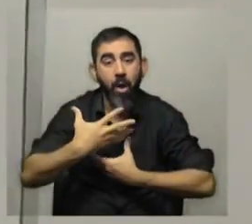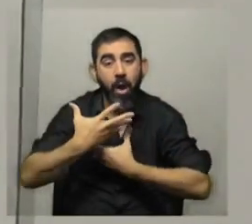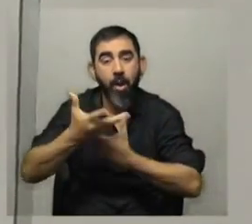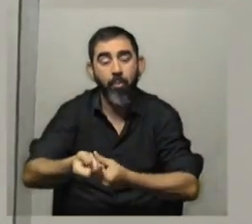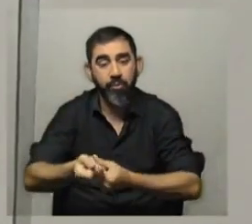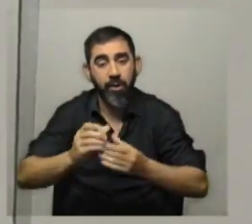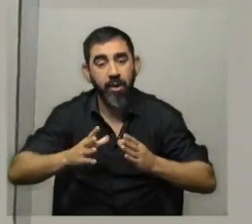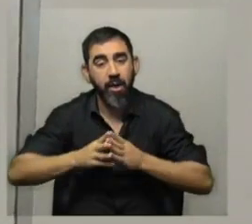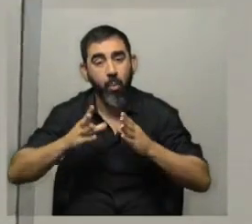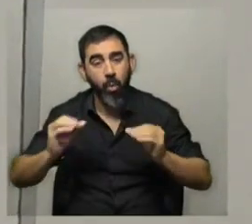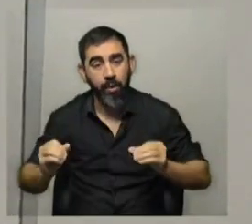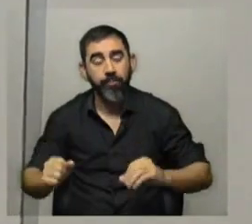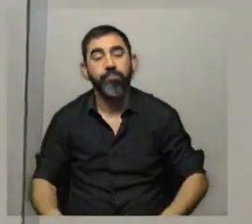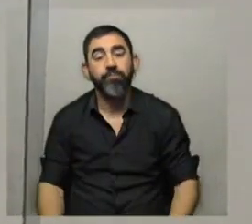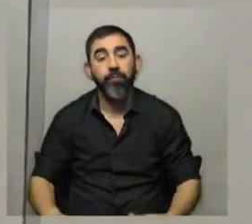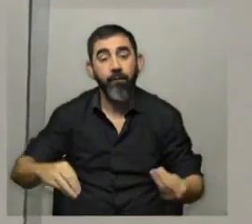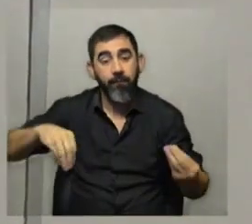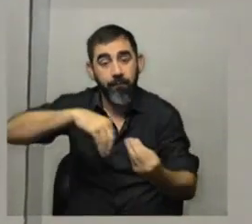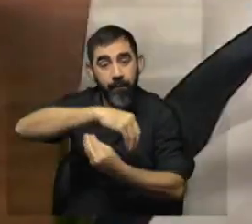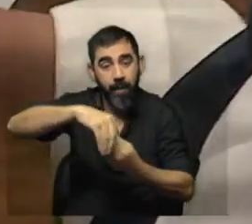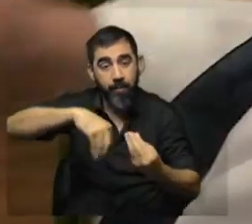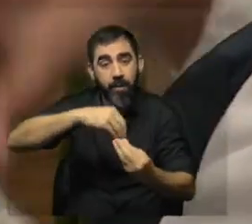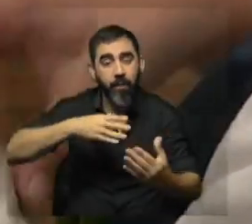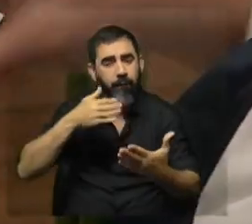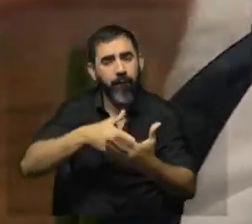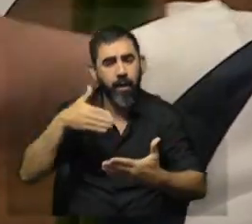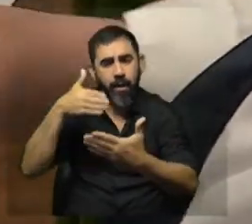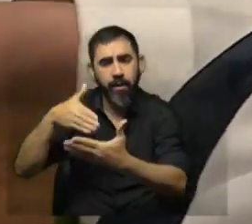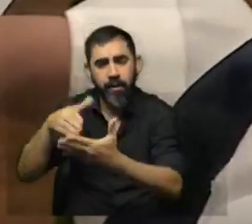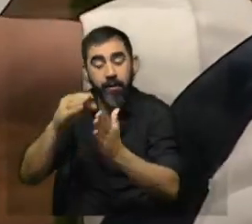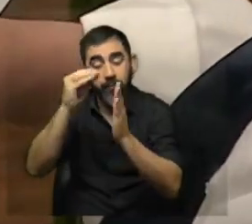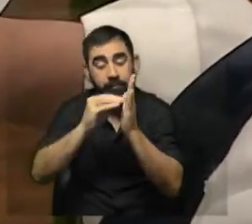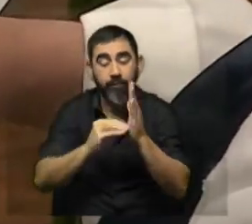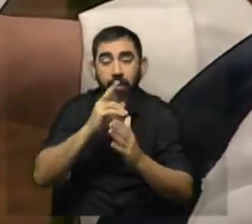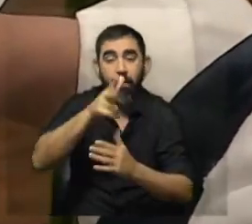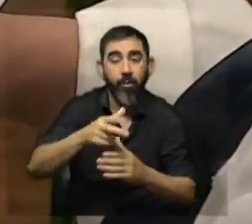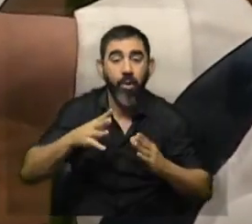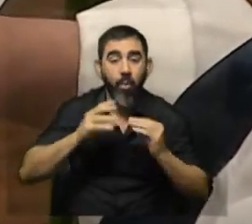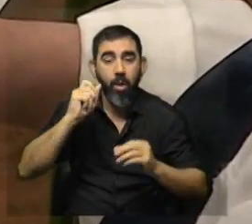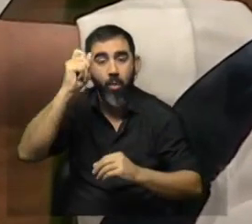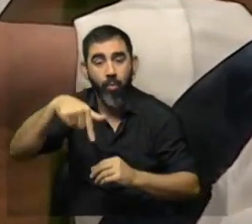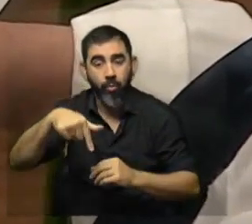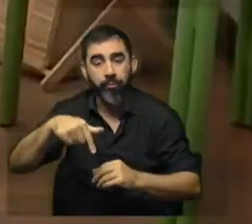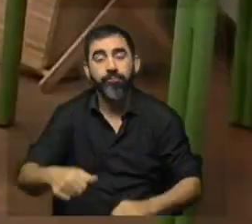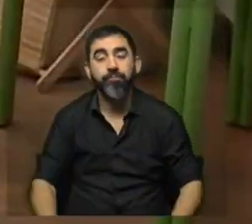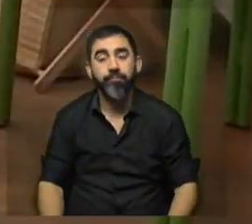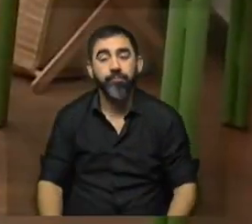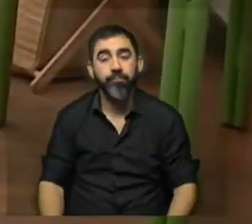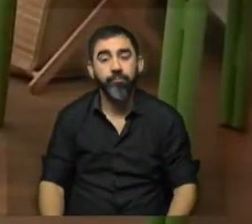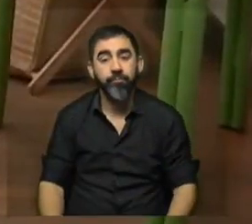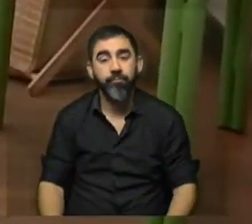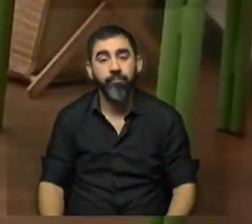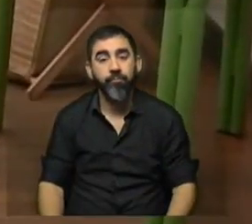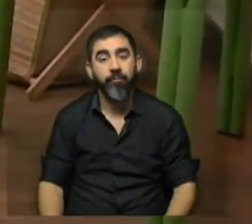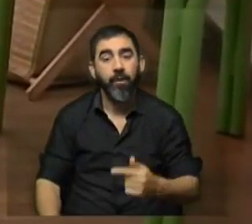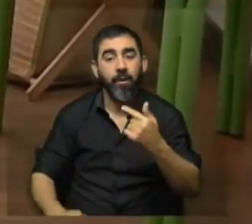escuelas. Las familias se encuentran con barreras a la hora de inscribir a sus hijos en escuelas comunes. Todo lo implícito está, bueno, el